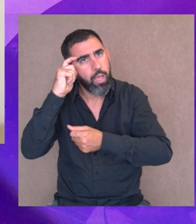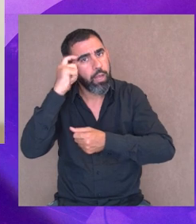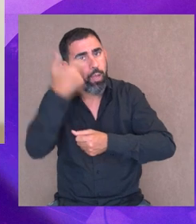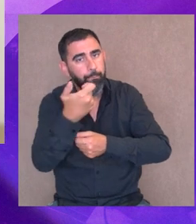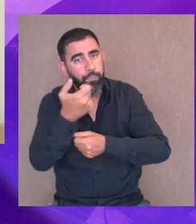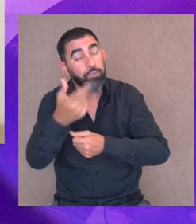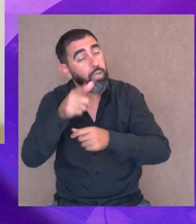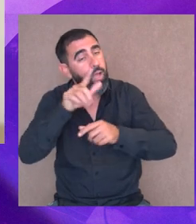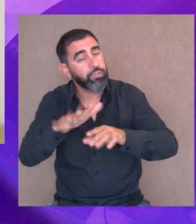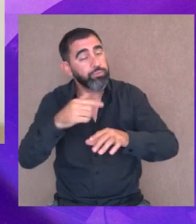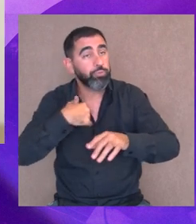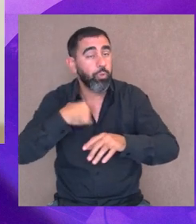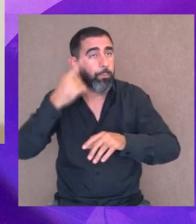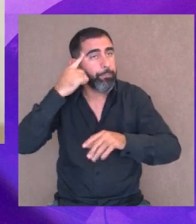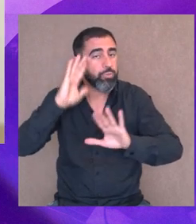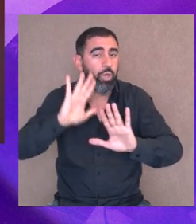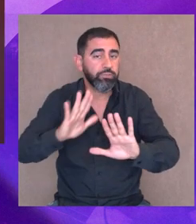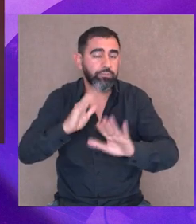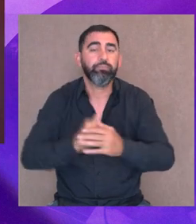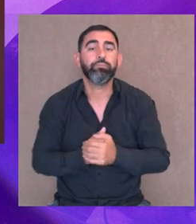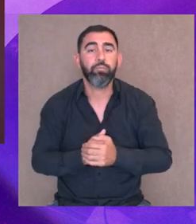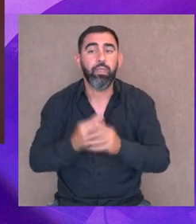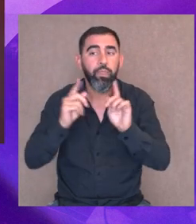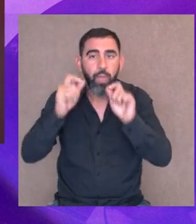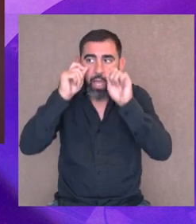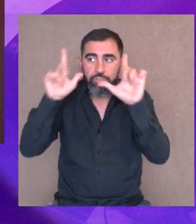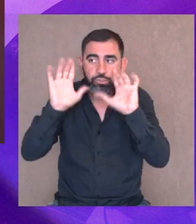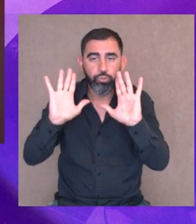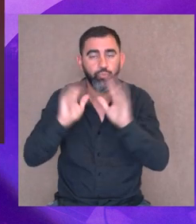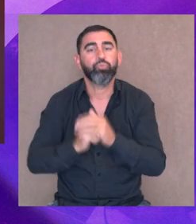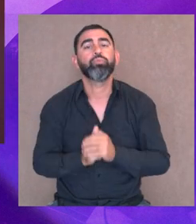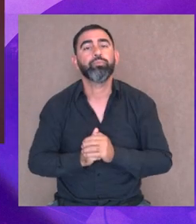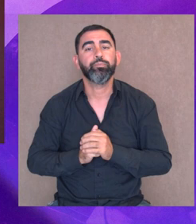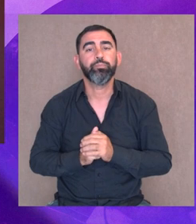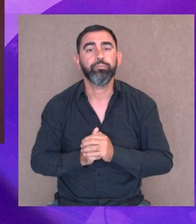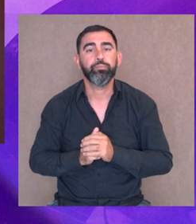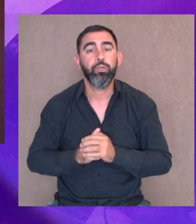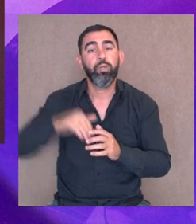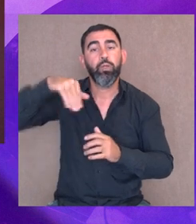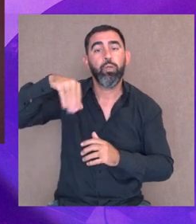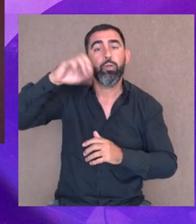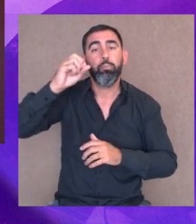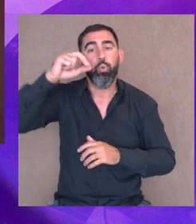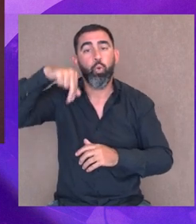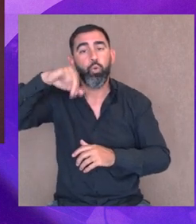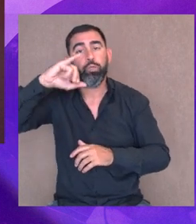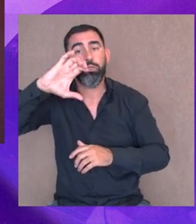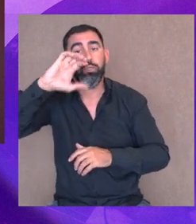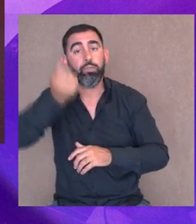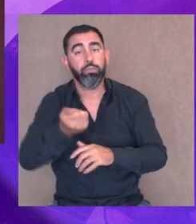pensar a alguien, entonces esa sería como mi reflexión, estar atentos. Exacto. Mónica?